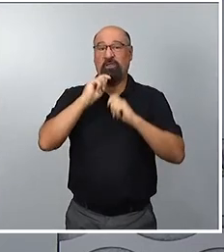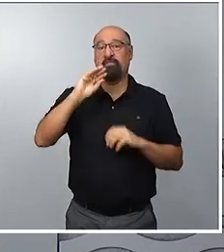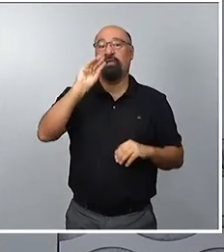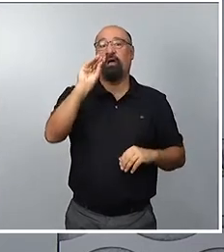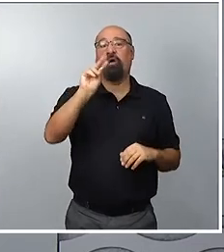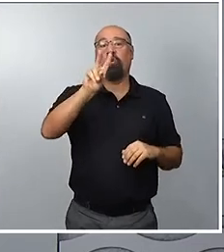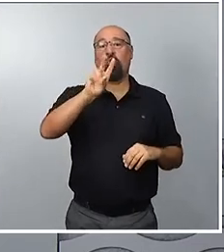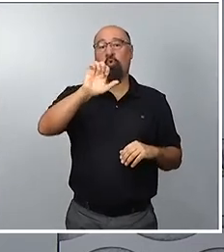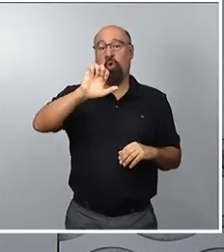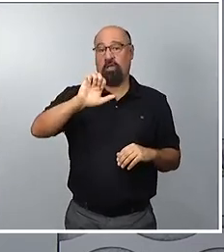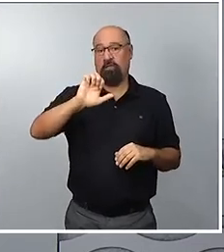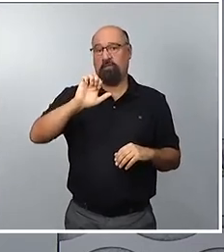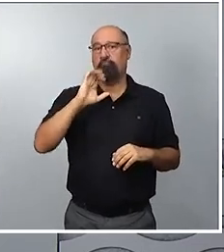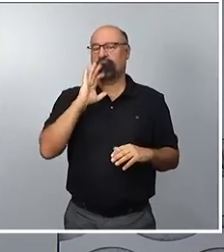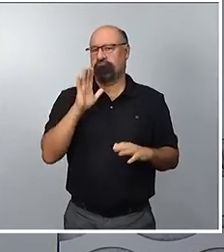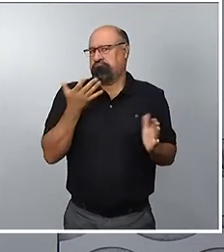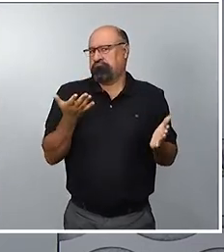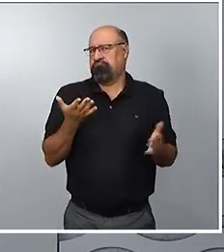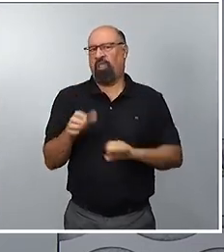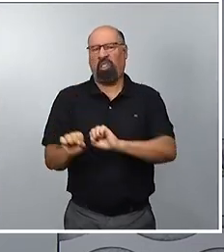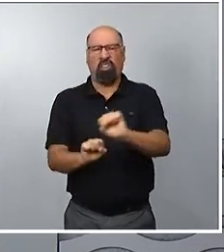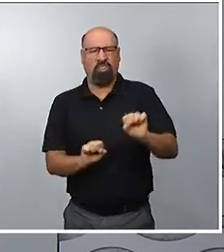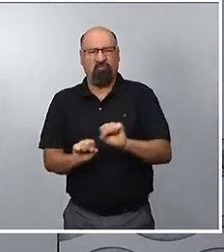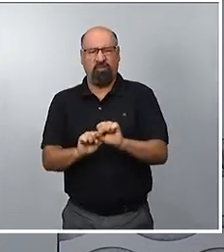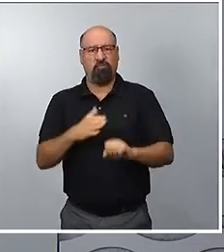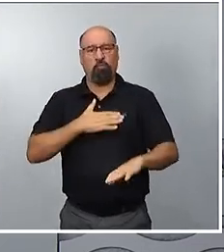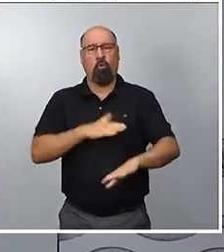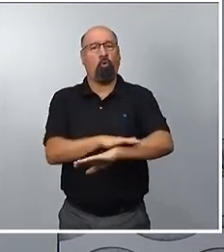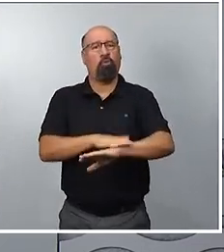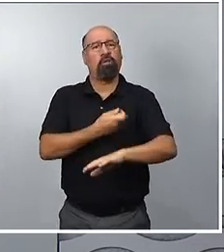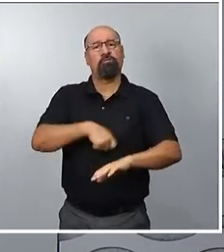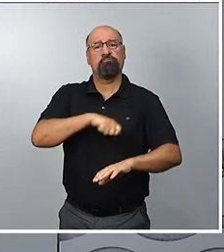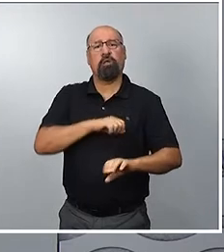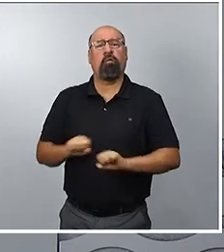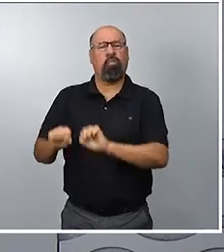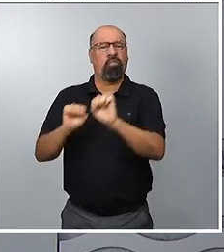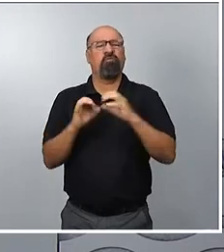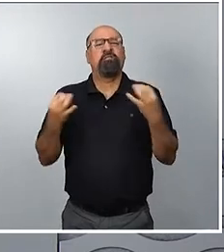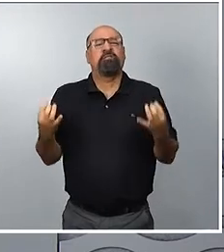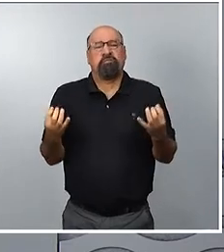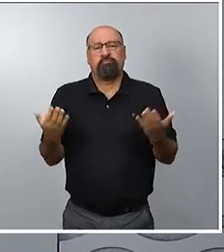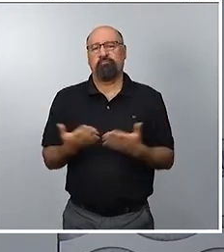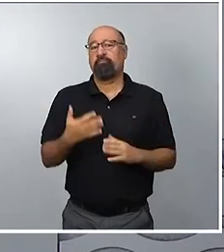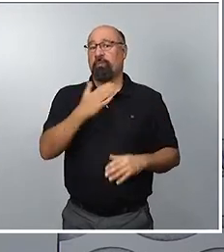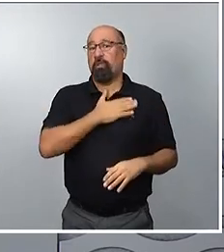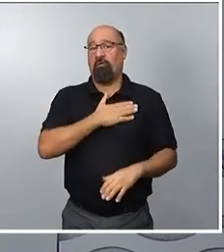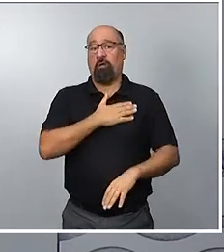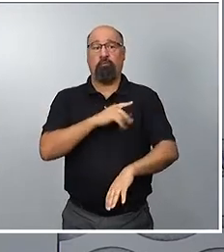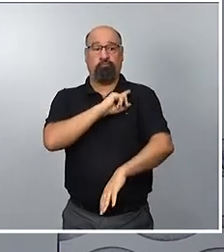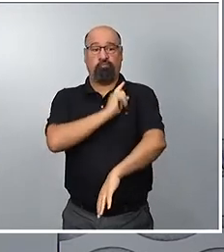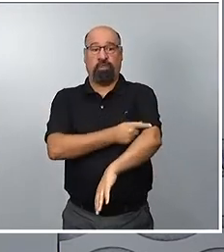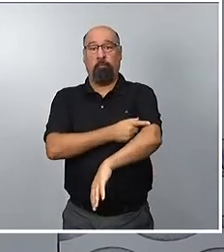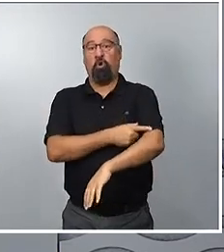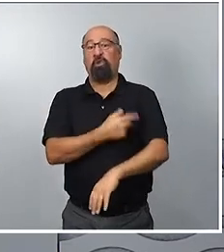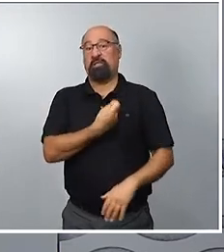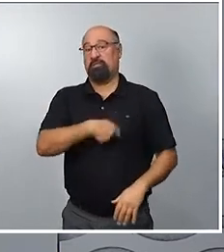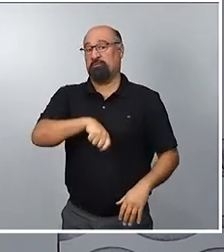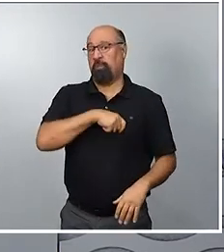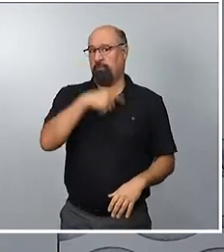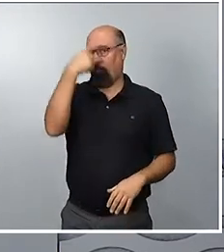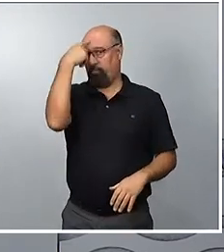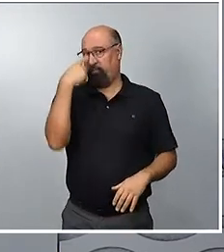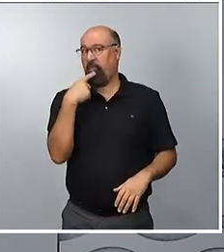defensa de la imagen del deporte y, particularmente, del fútbol español a nivel internacional. Y vamos a ser absolutamente